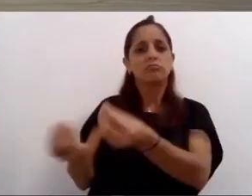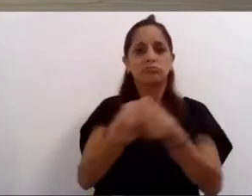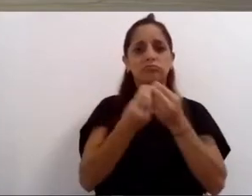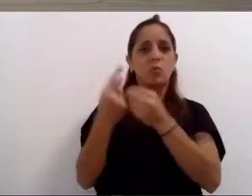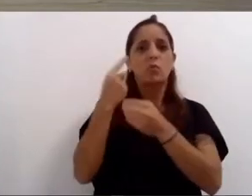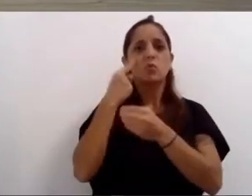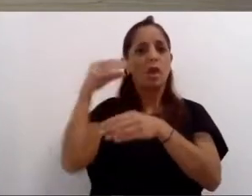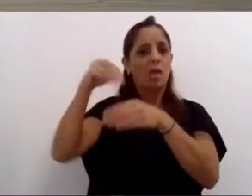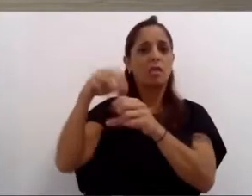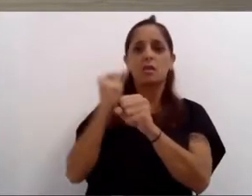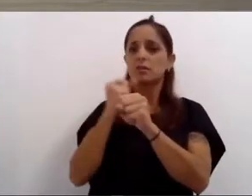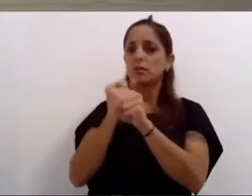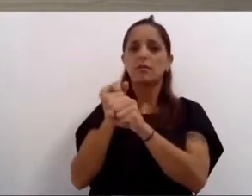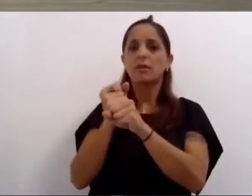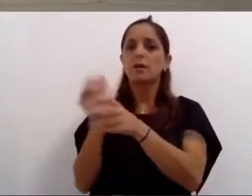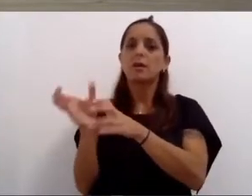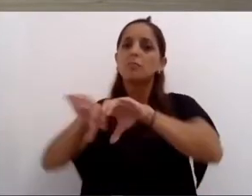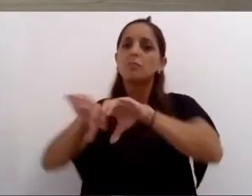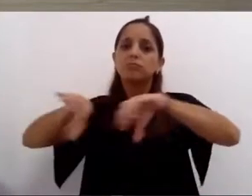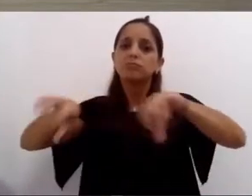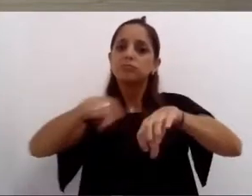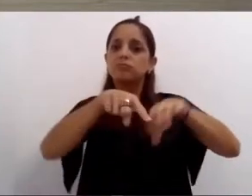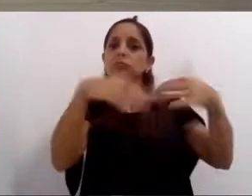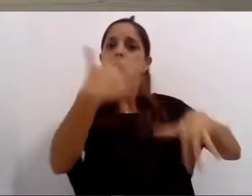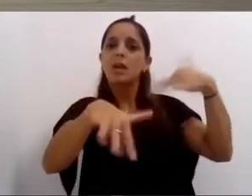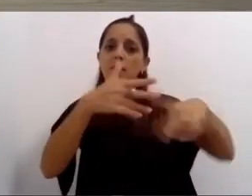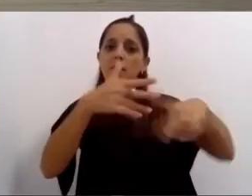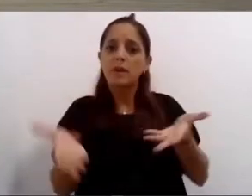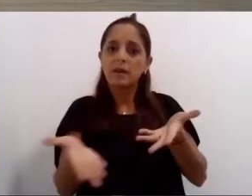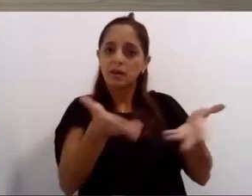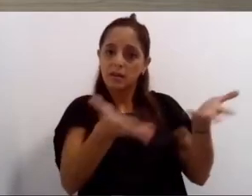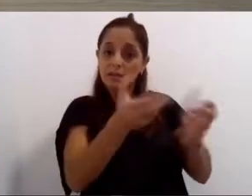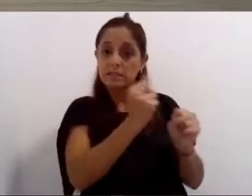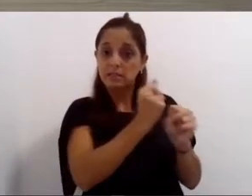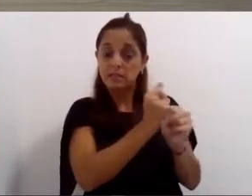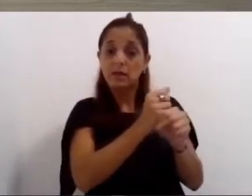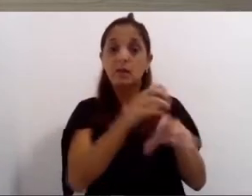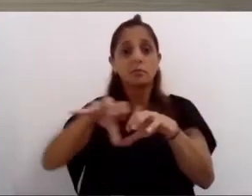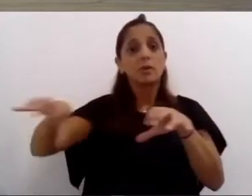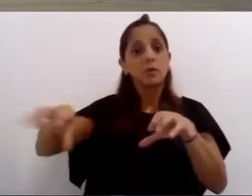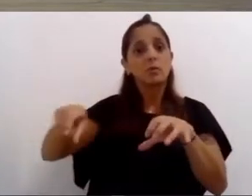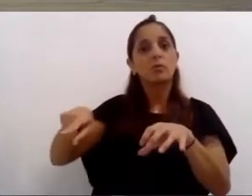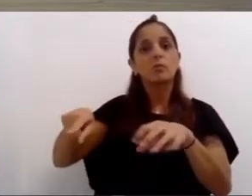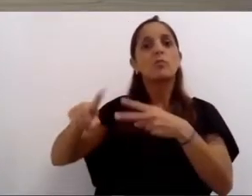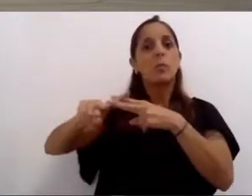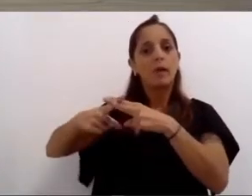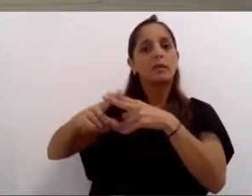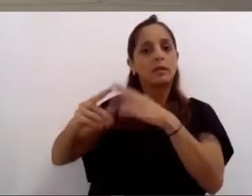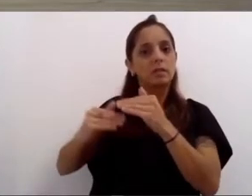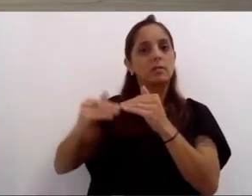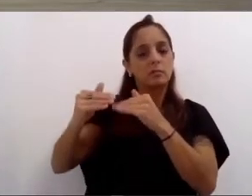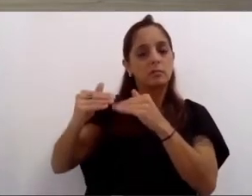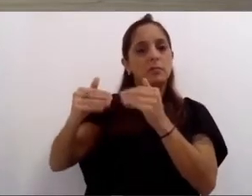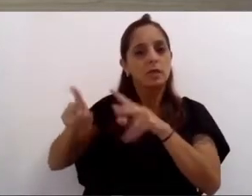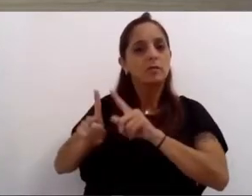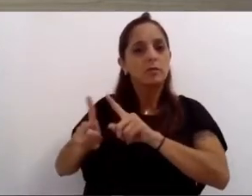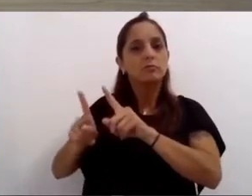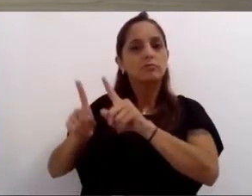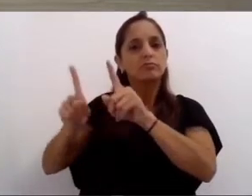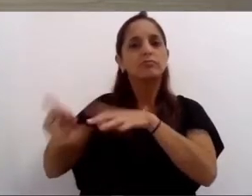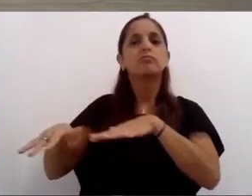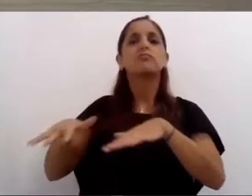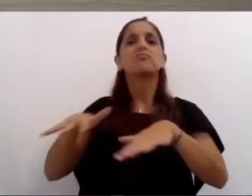los operativos de emergencia sostuvimos tareas de mantenimiento tuvimos temporadas de tormentas fuertes y dispusimos un nuevo